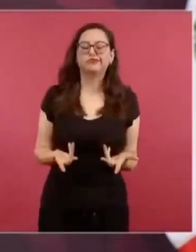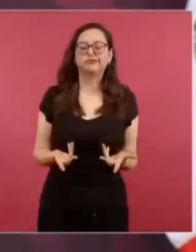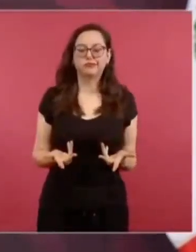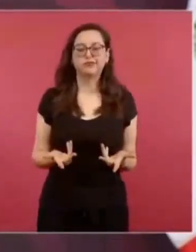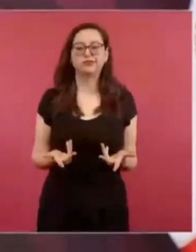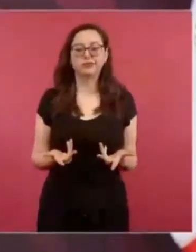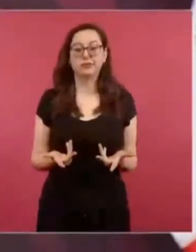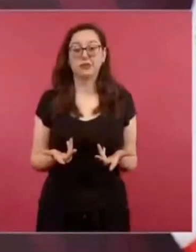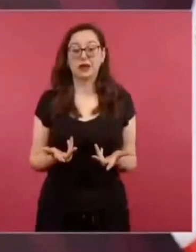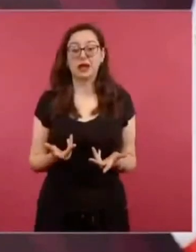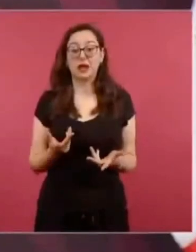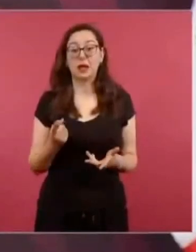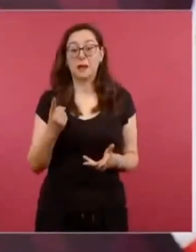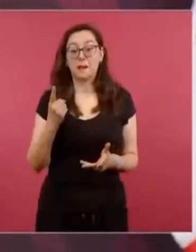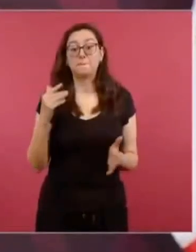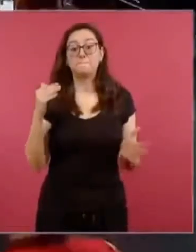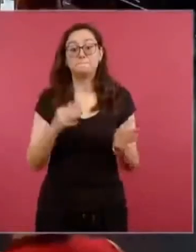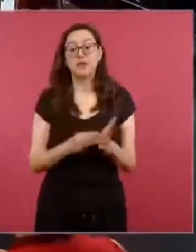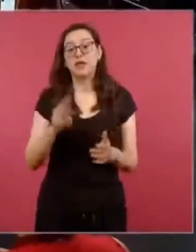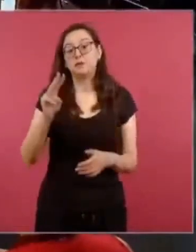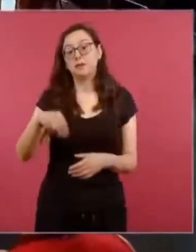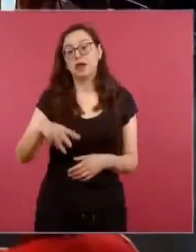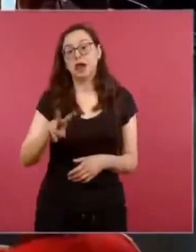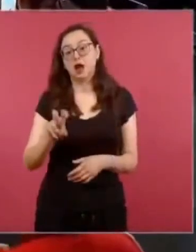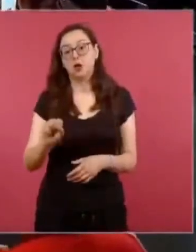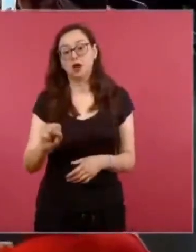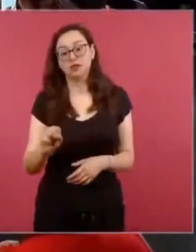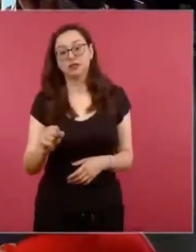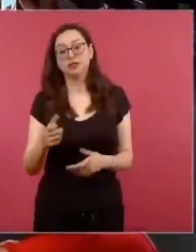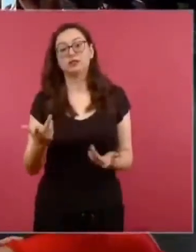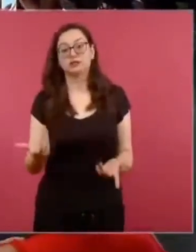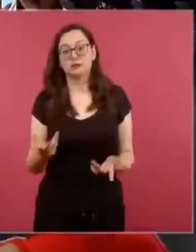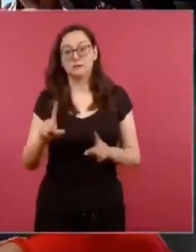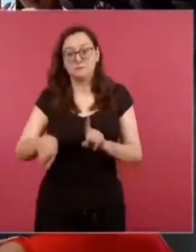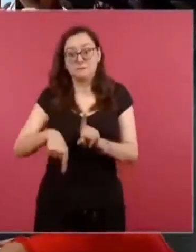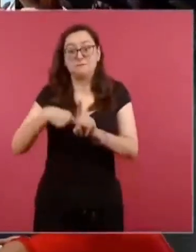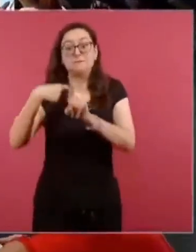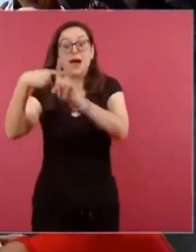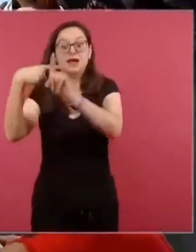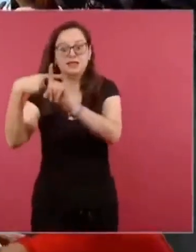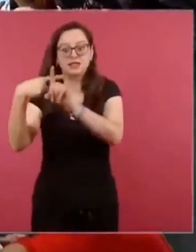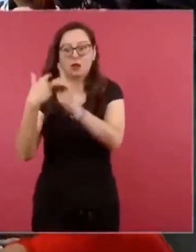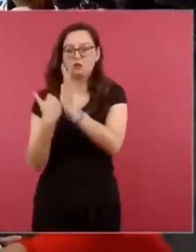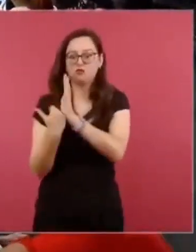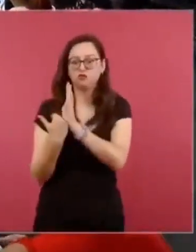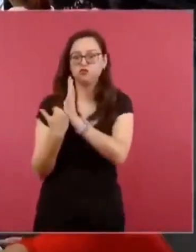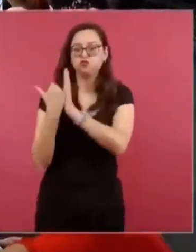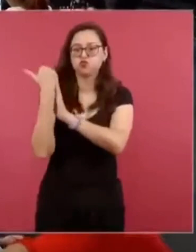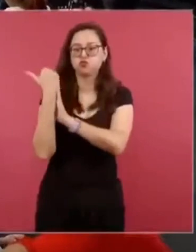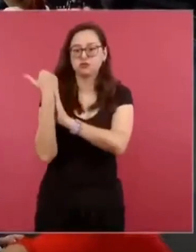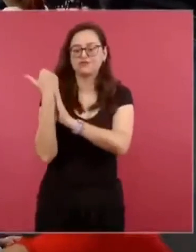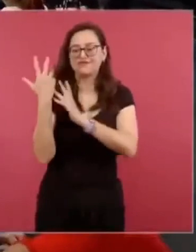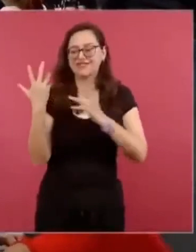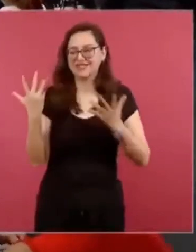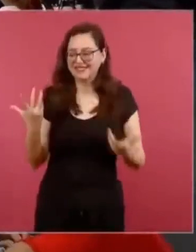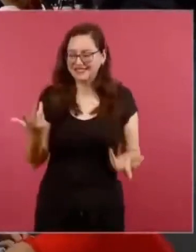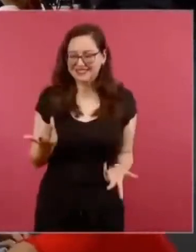de mil megawatts adicionales. Entonces,